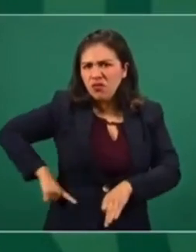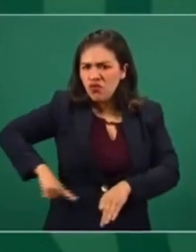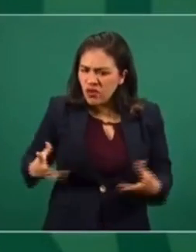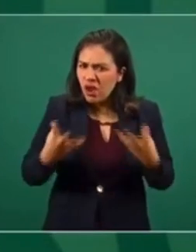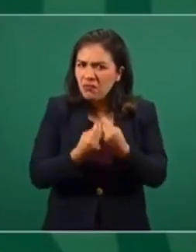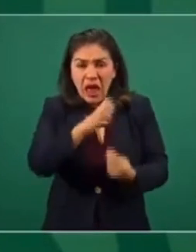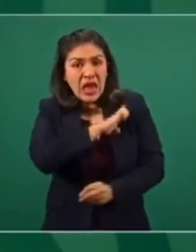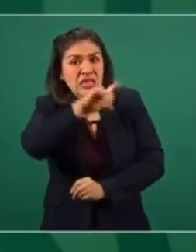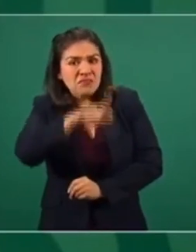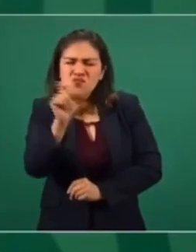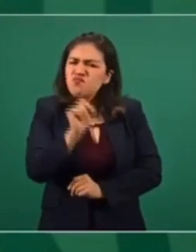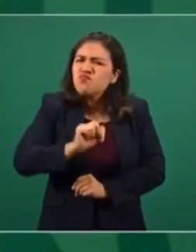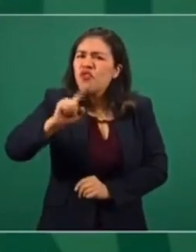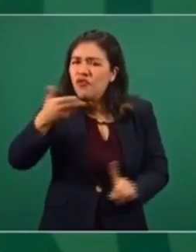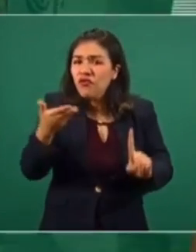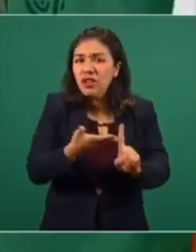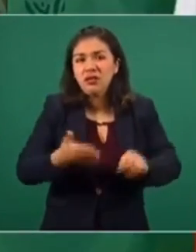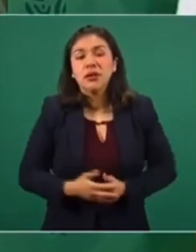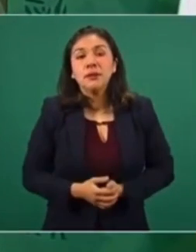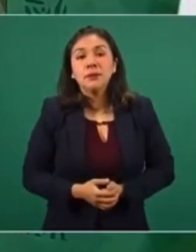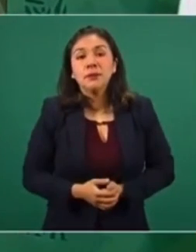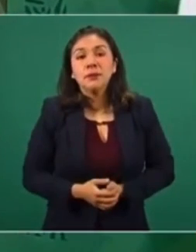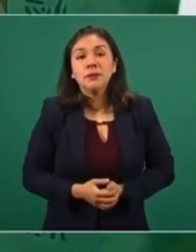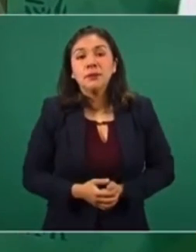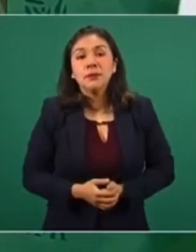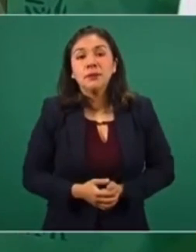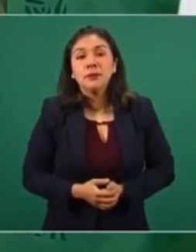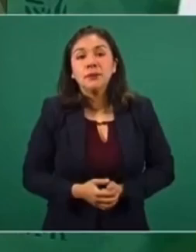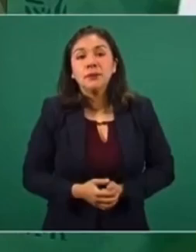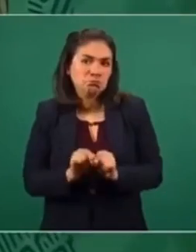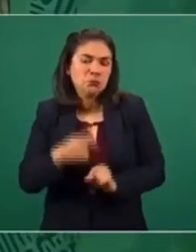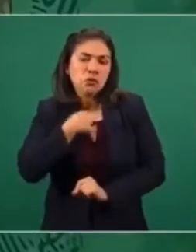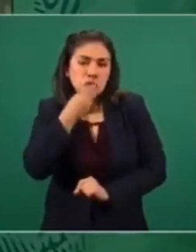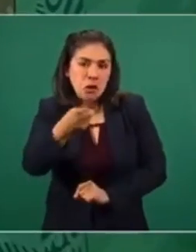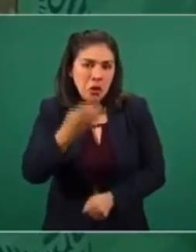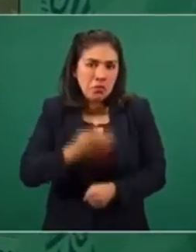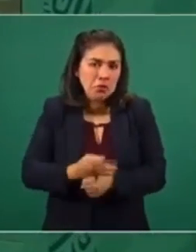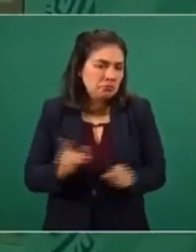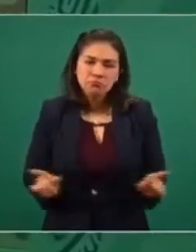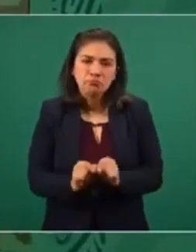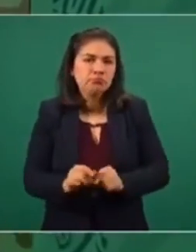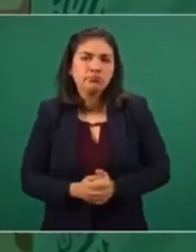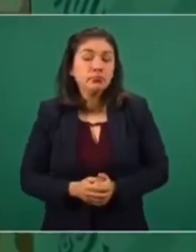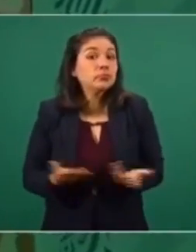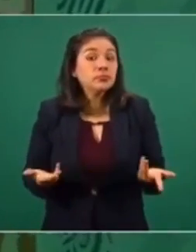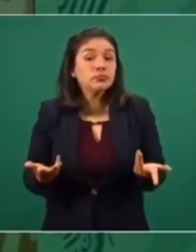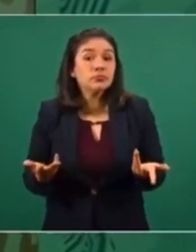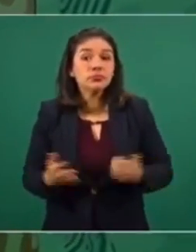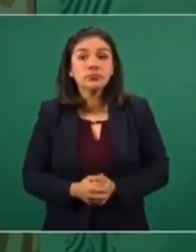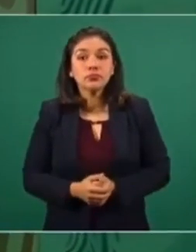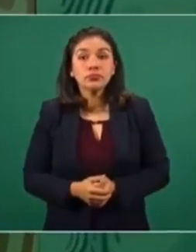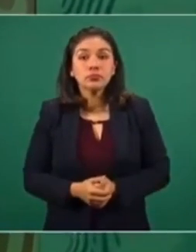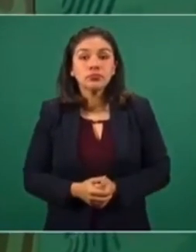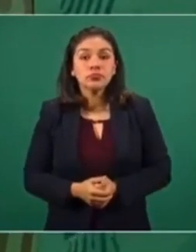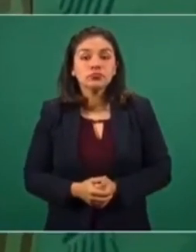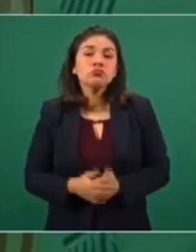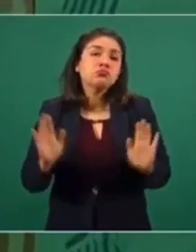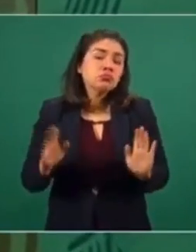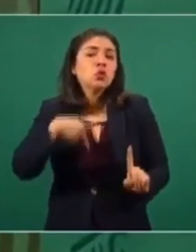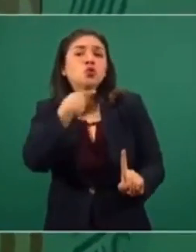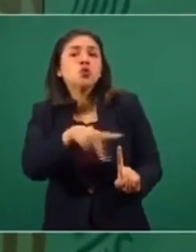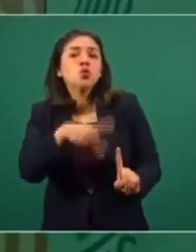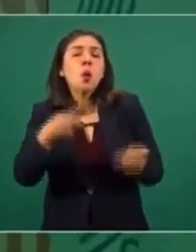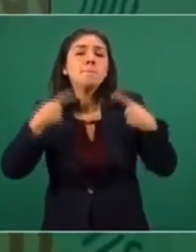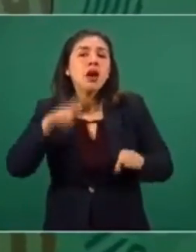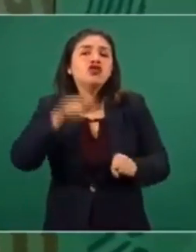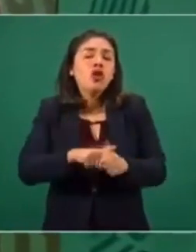buen especialista, un profesional. Eso es lo que puedo comentar. Y que ya su situación